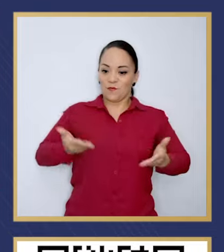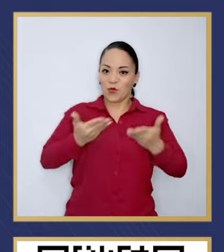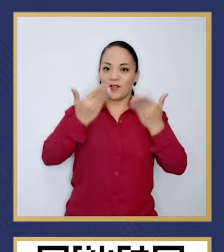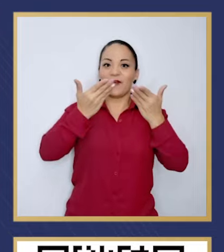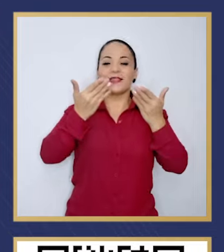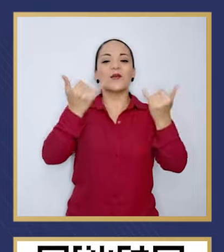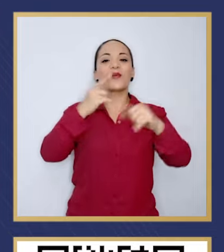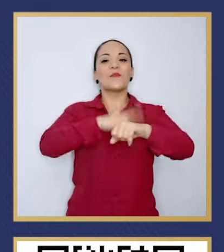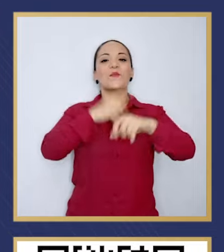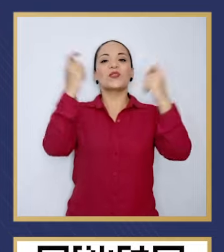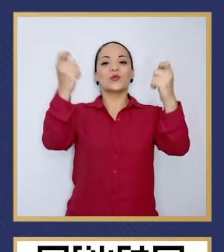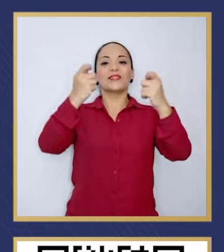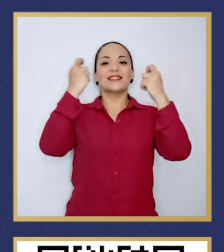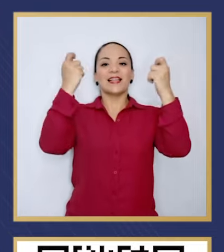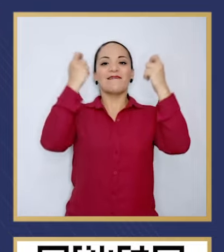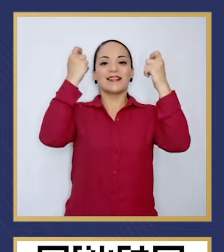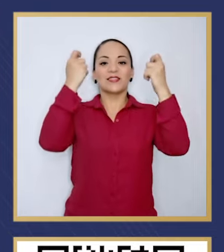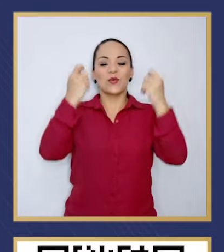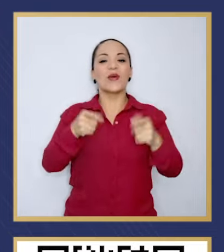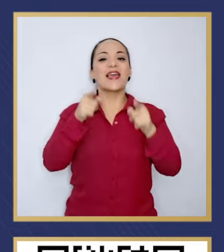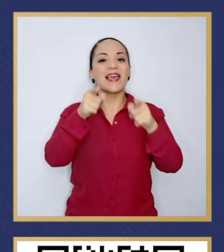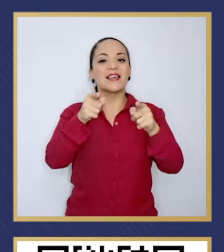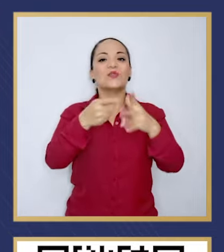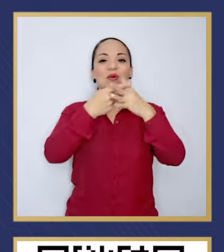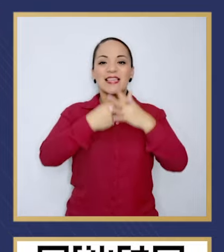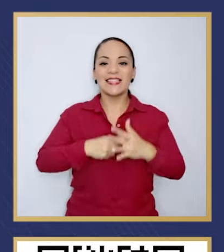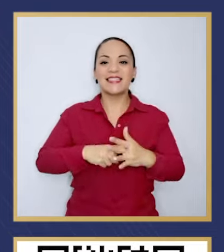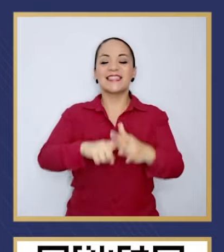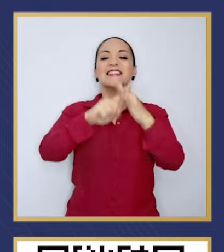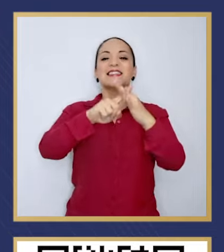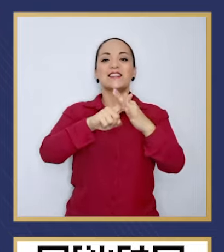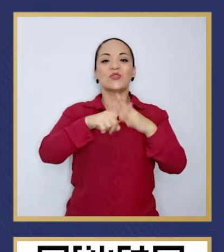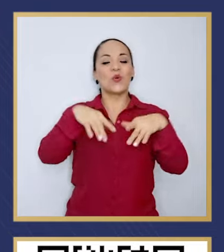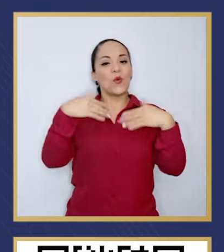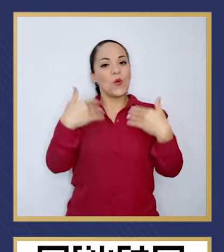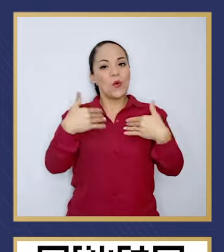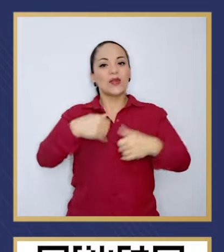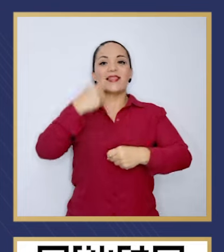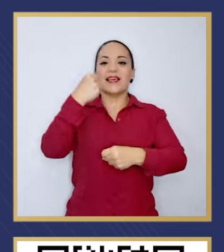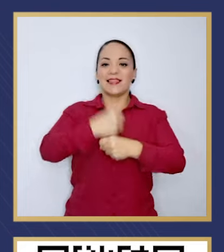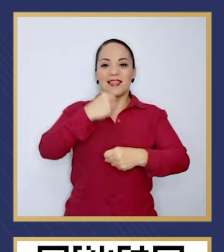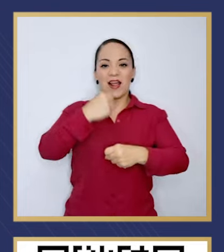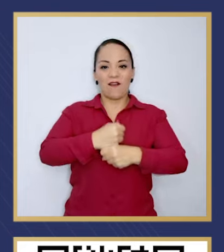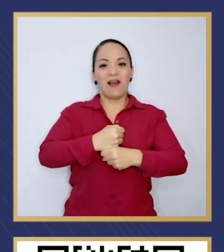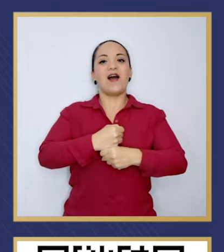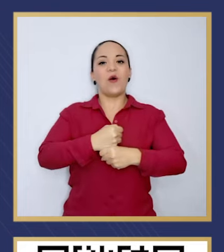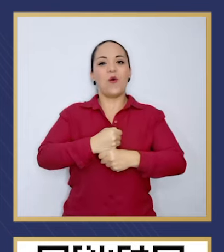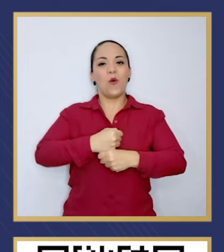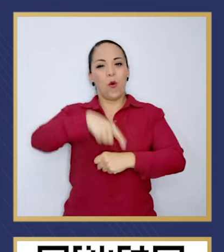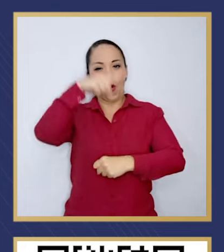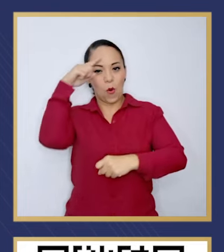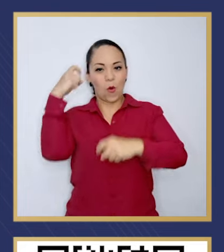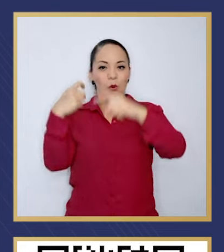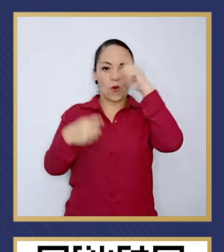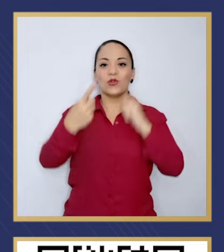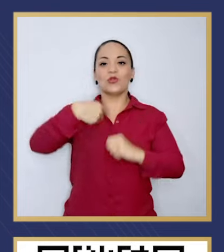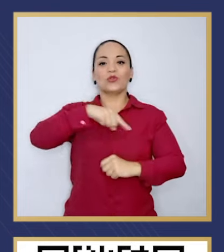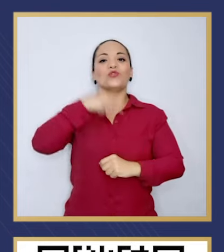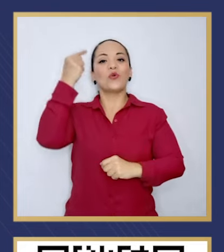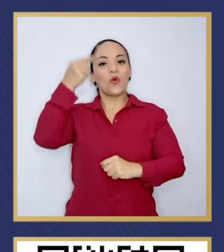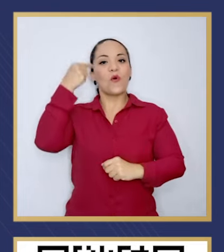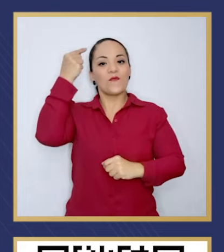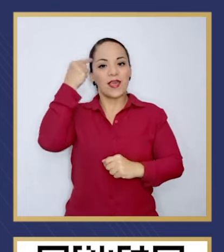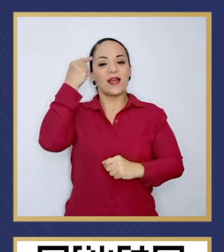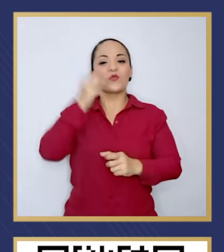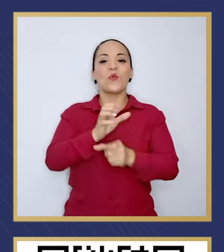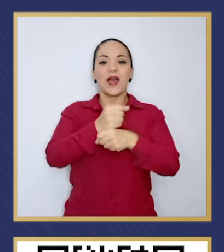de celebración es el punto de partida, el inicio del arduo trabajo que este gobierno se ha propuesto